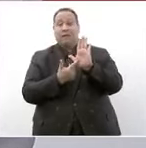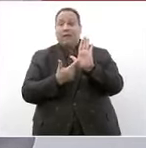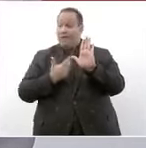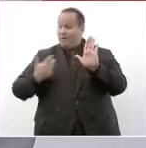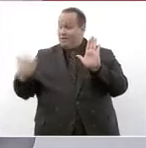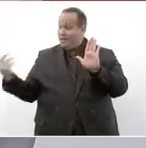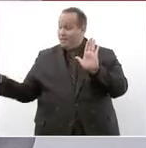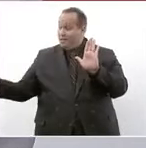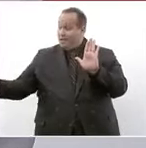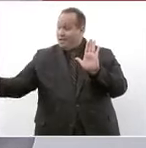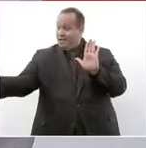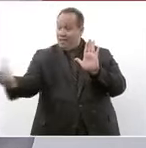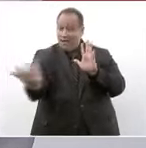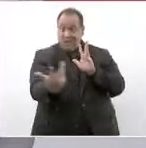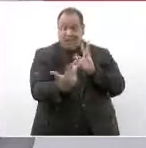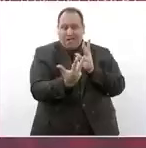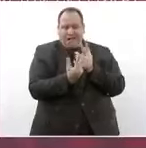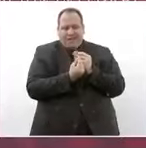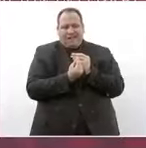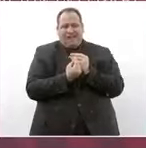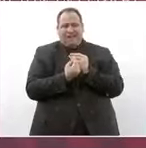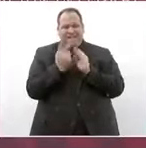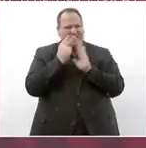de acciones como lo vimos en el video